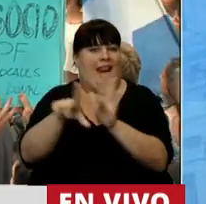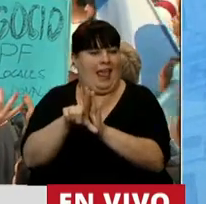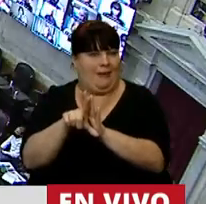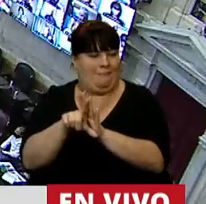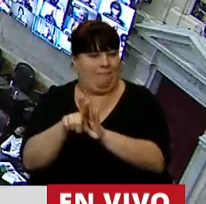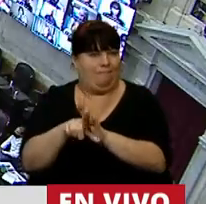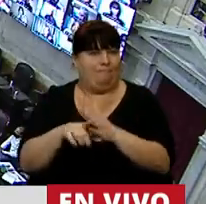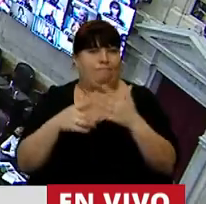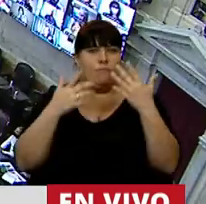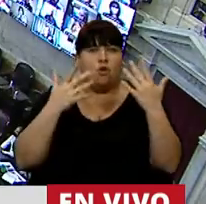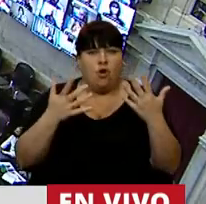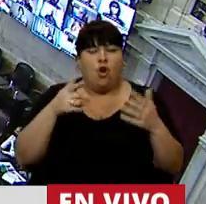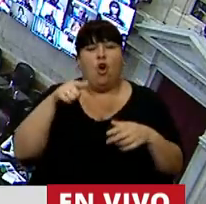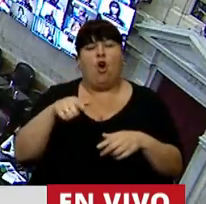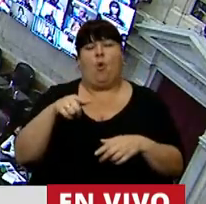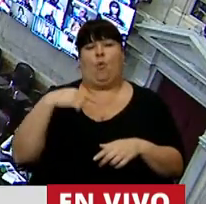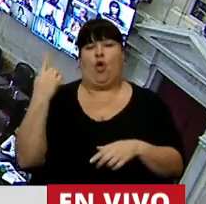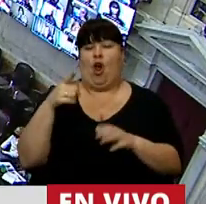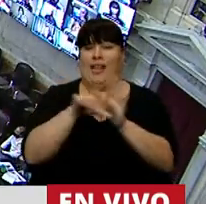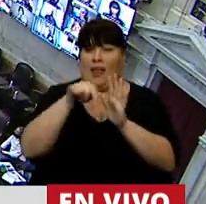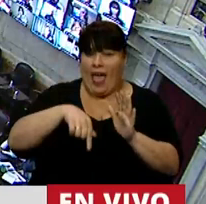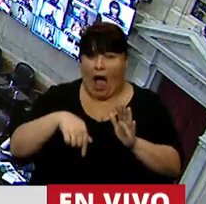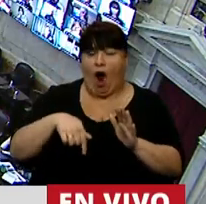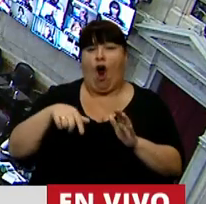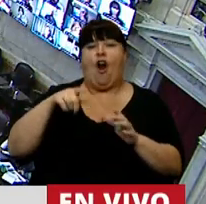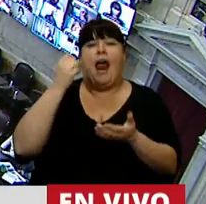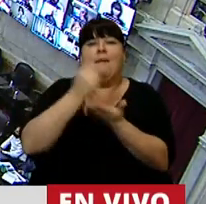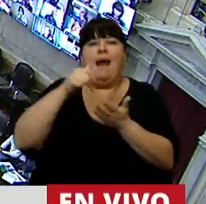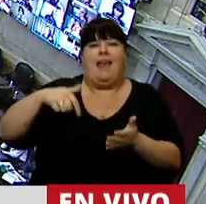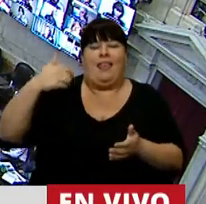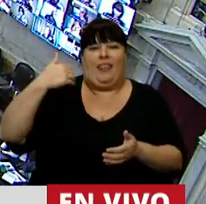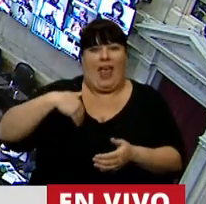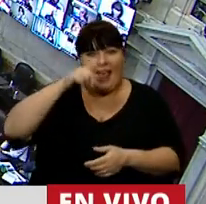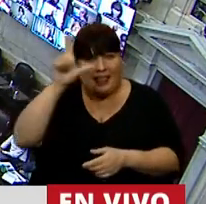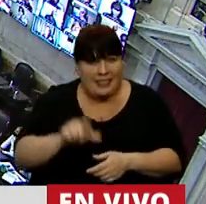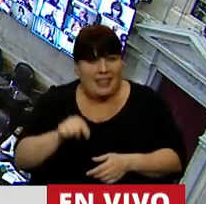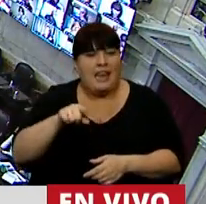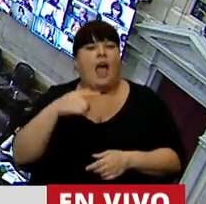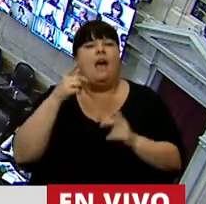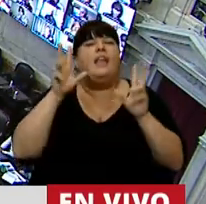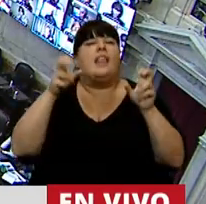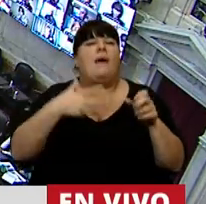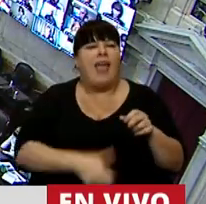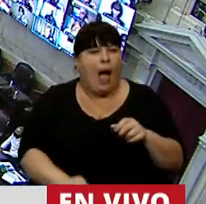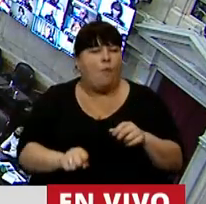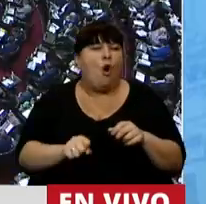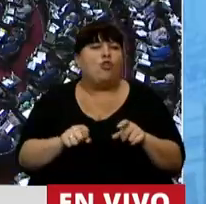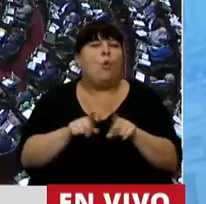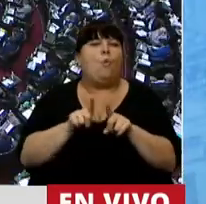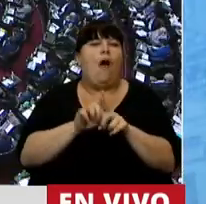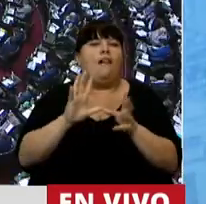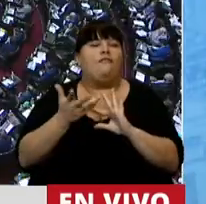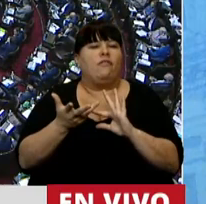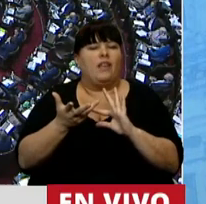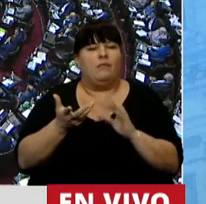Claramente, señor Presidente, la actual legislación y jurisprudencia argentina abordan el aborto desde un lugar de